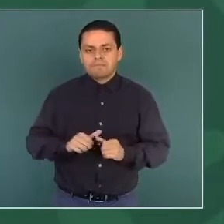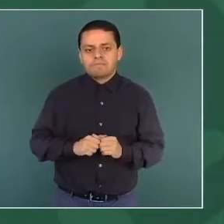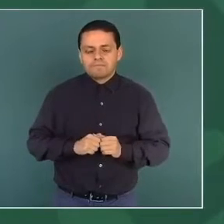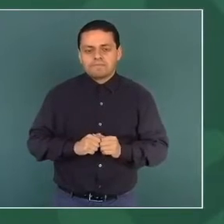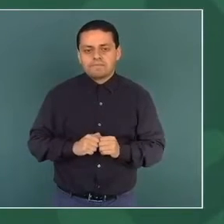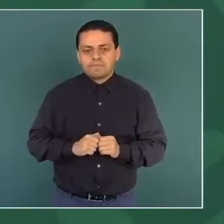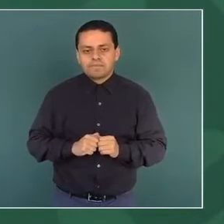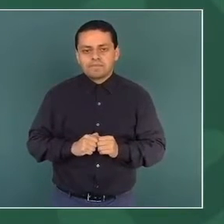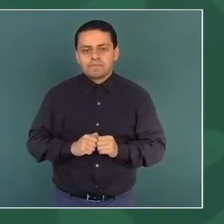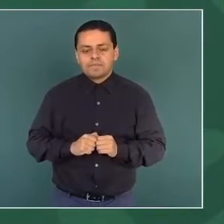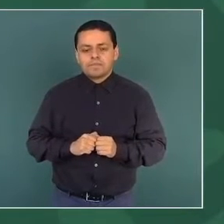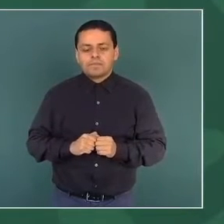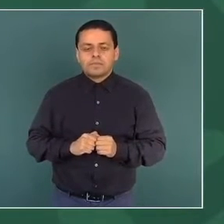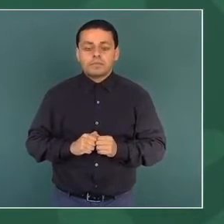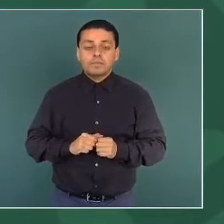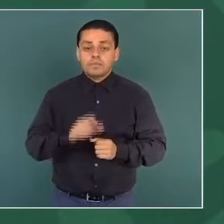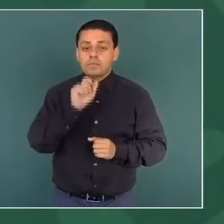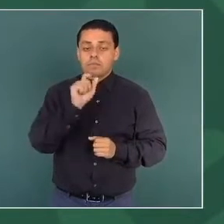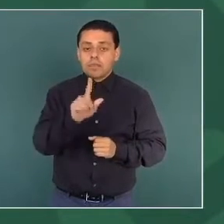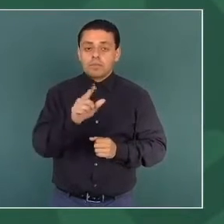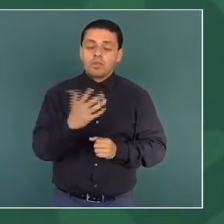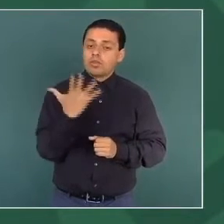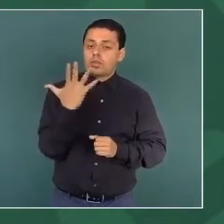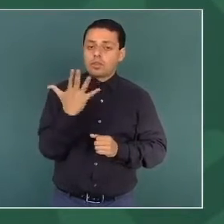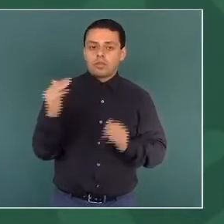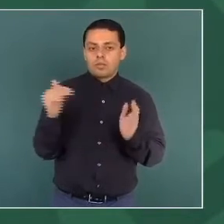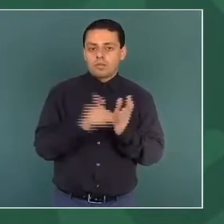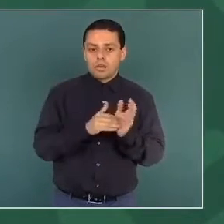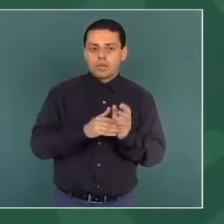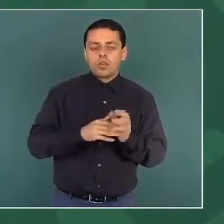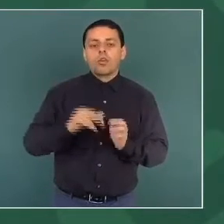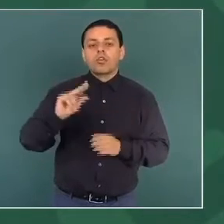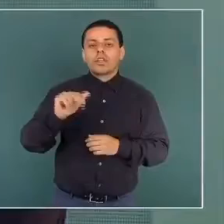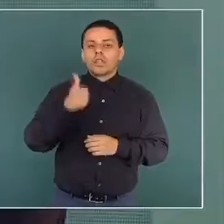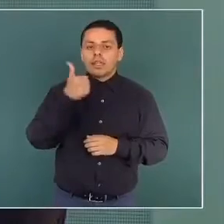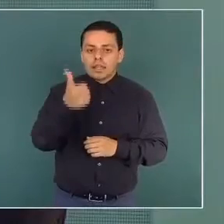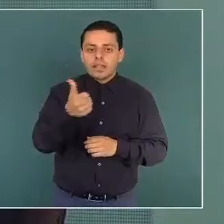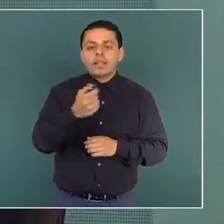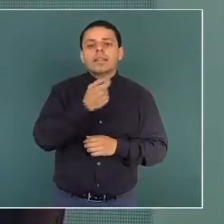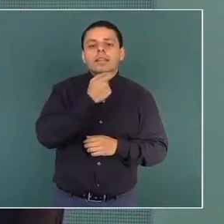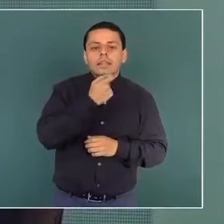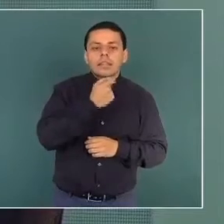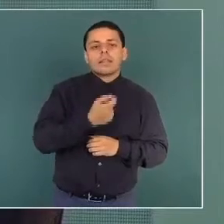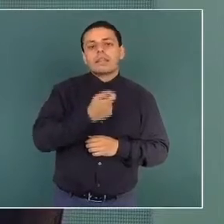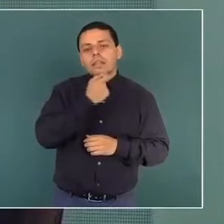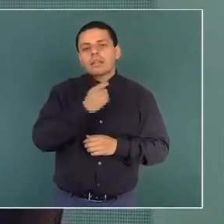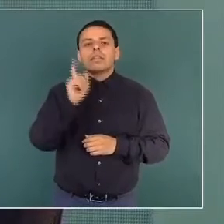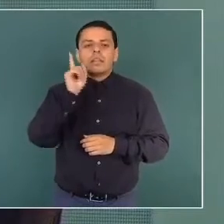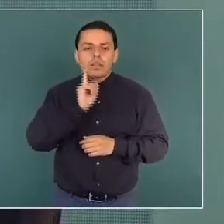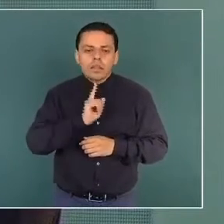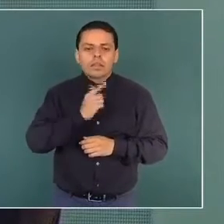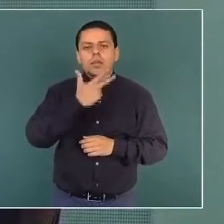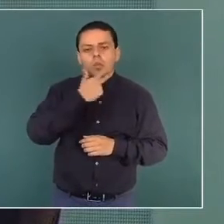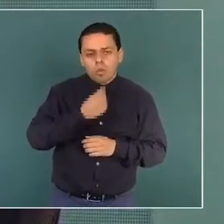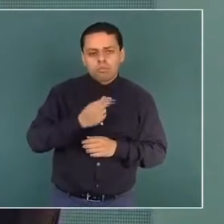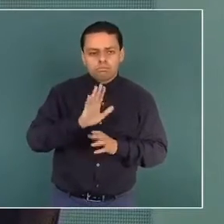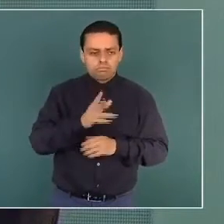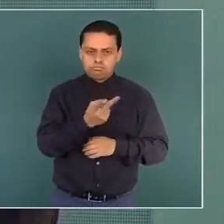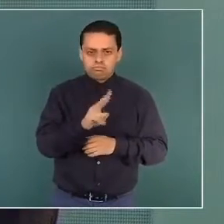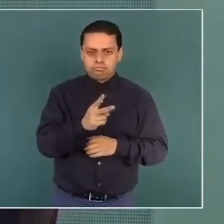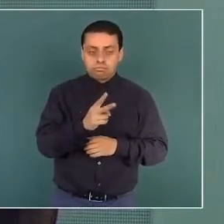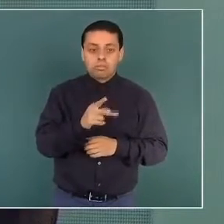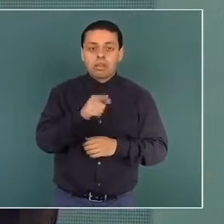También, 5.086 niñas y niños con discapacidad tienen